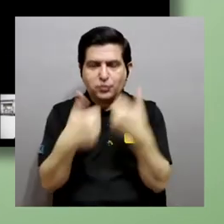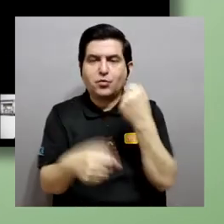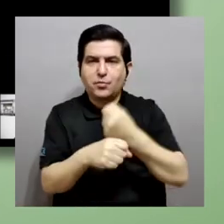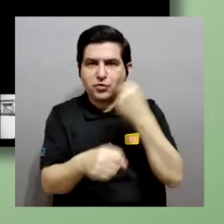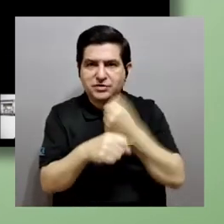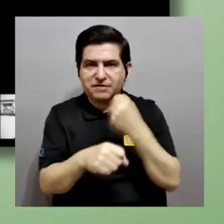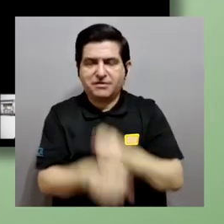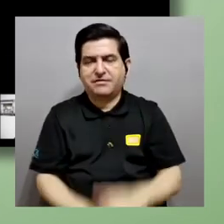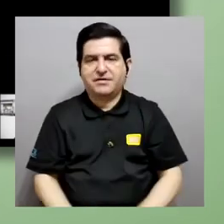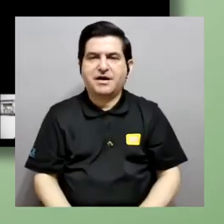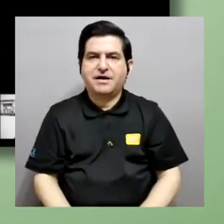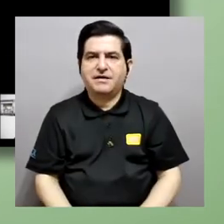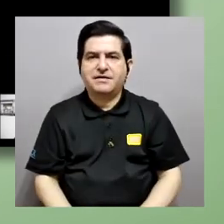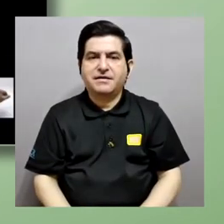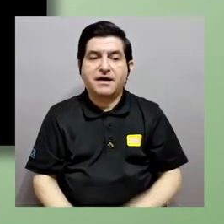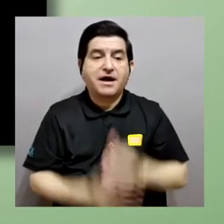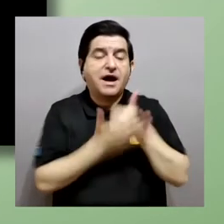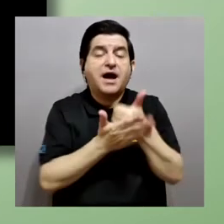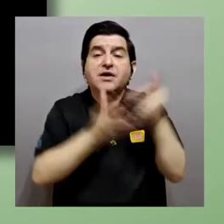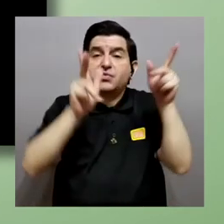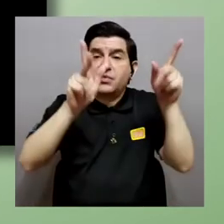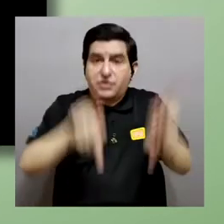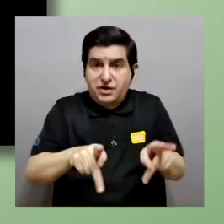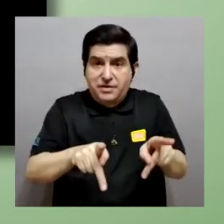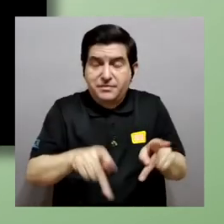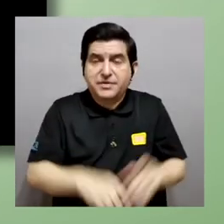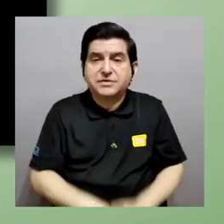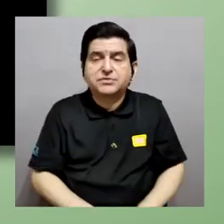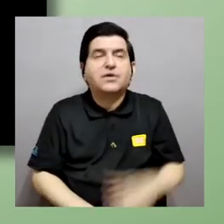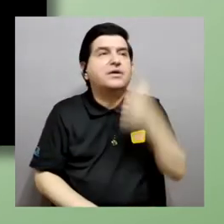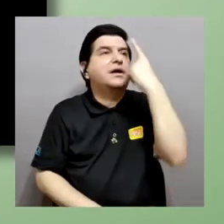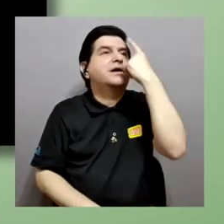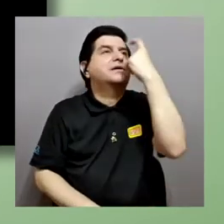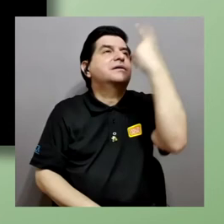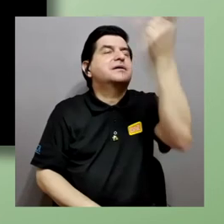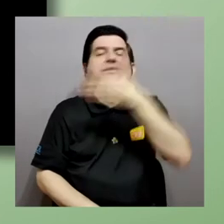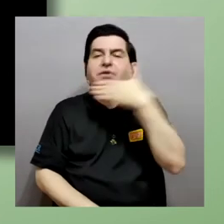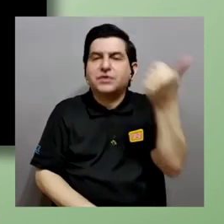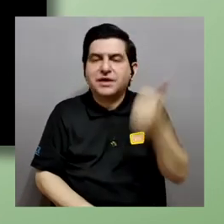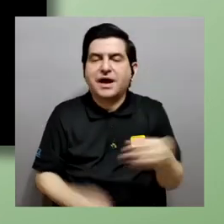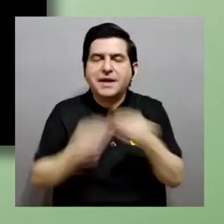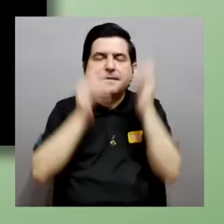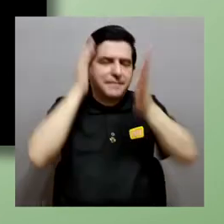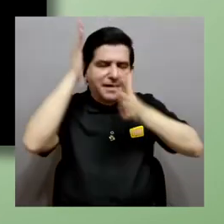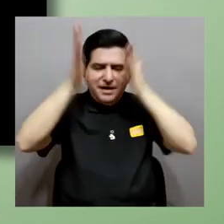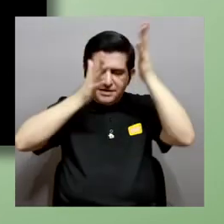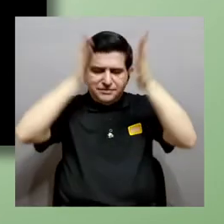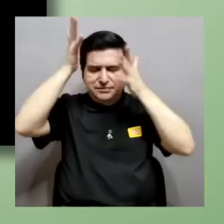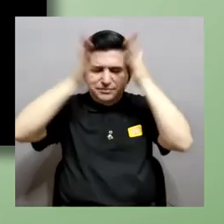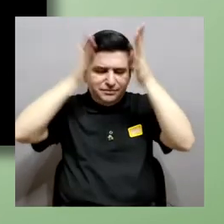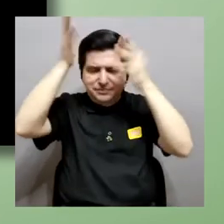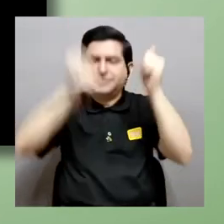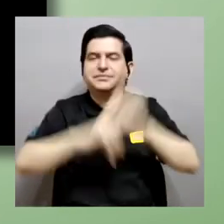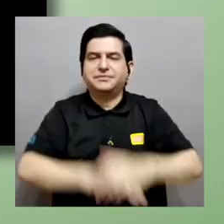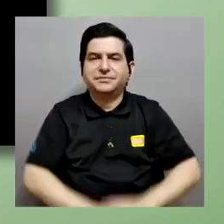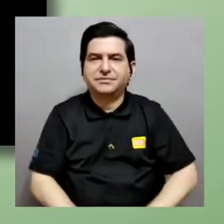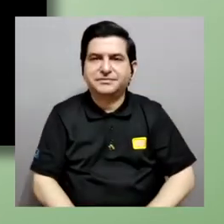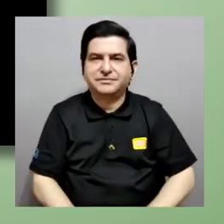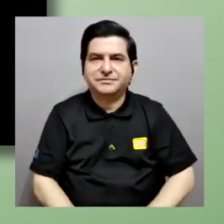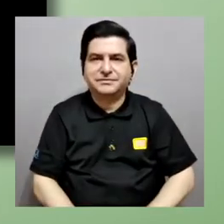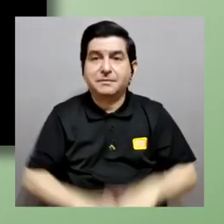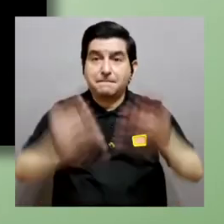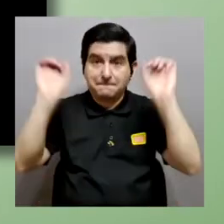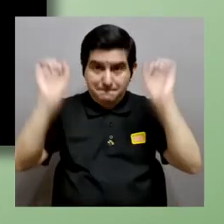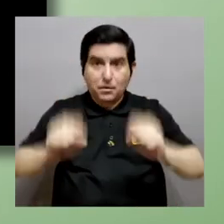trabajamos desde cómo ayudarle a las personas a soñar mejor a ser más creativos a